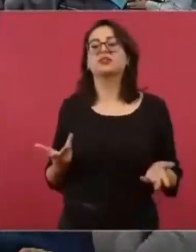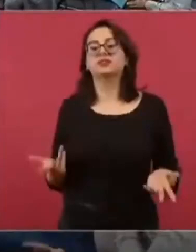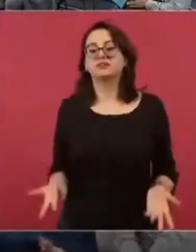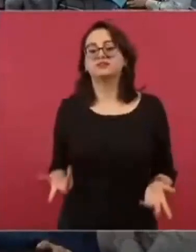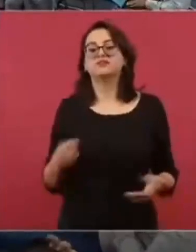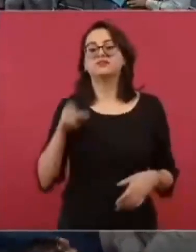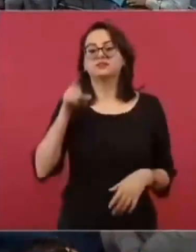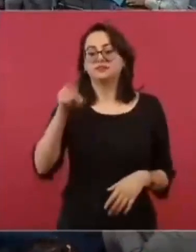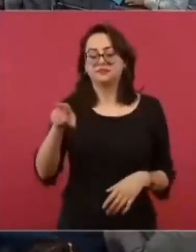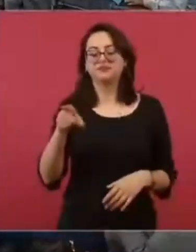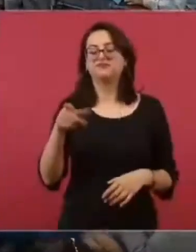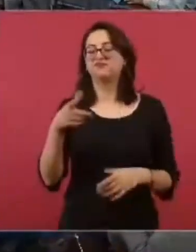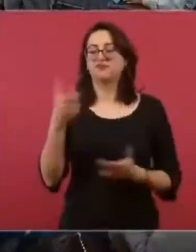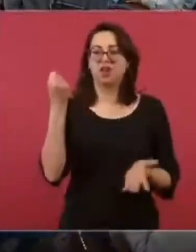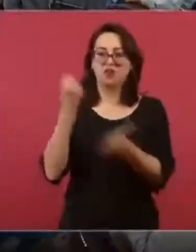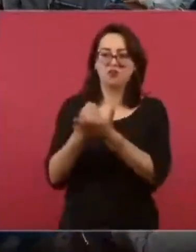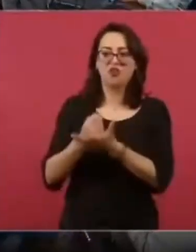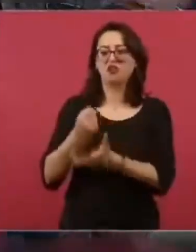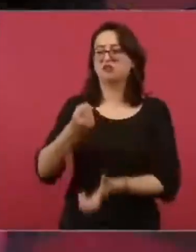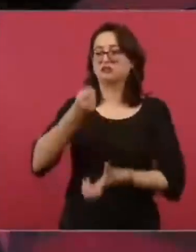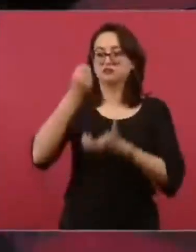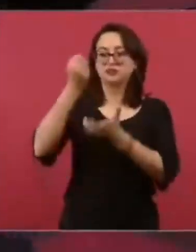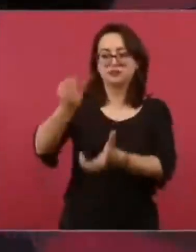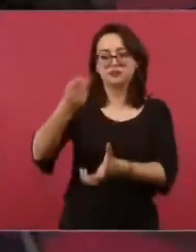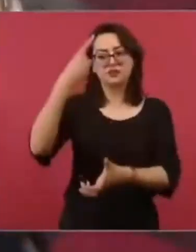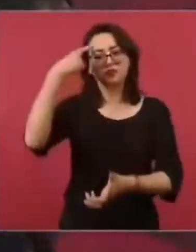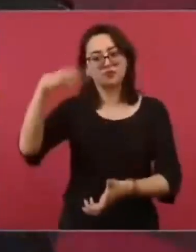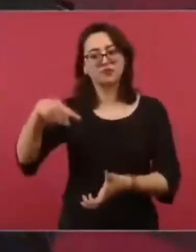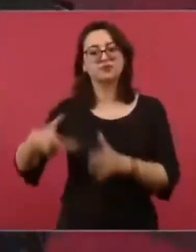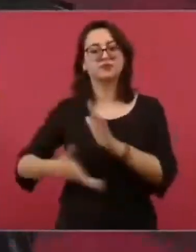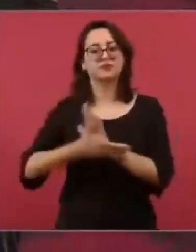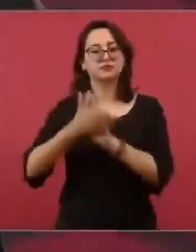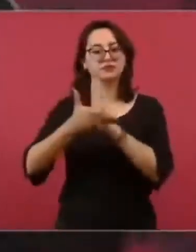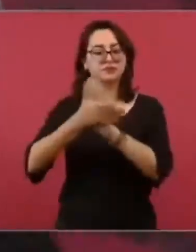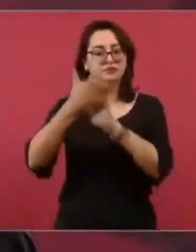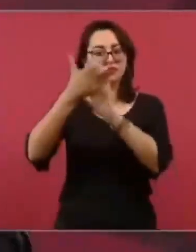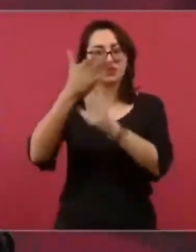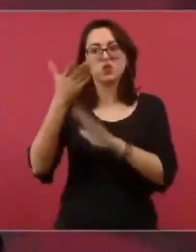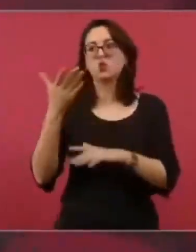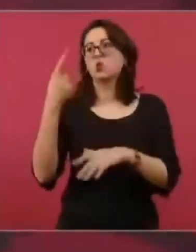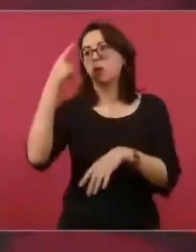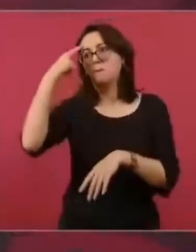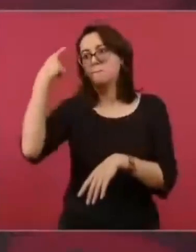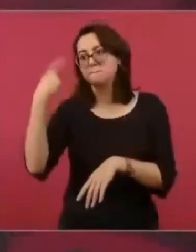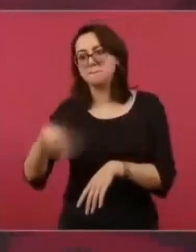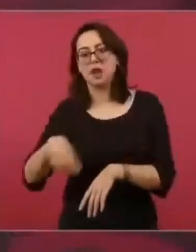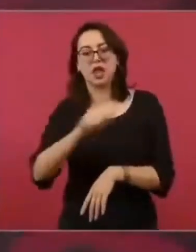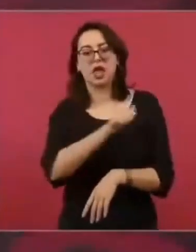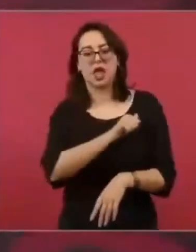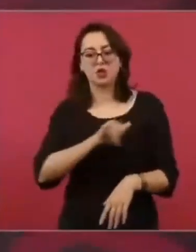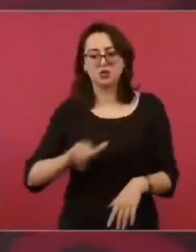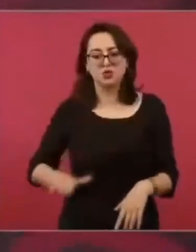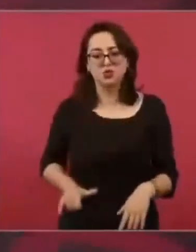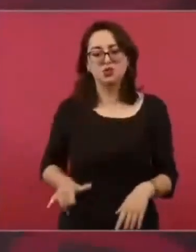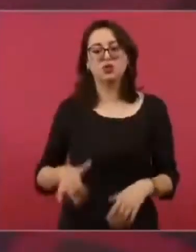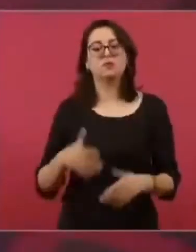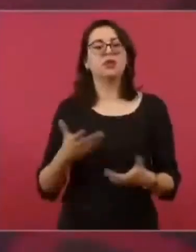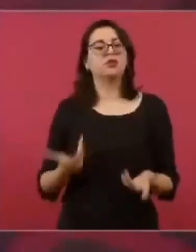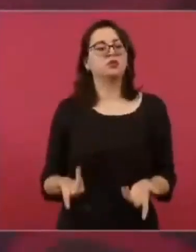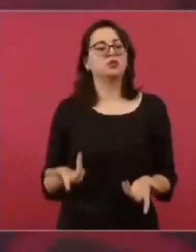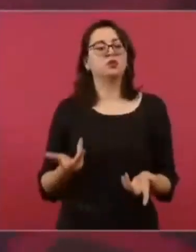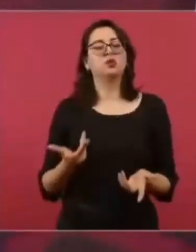para determinadas obras, determinados ayuntamientos de